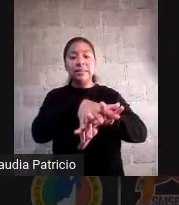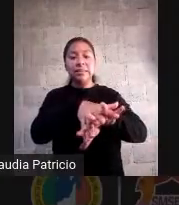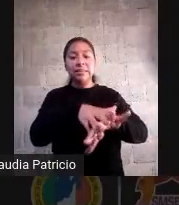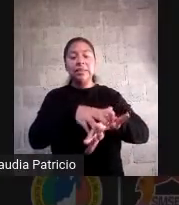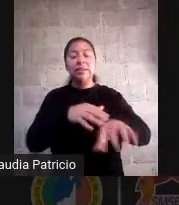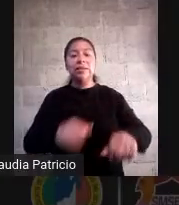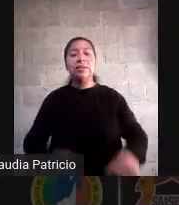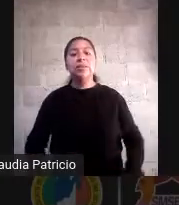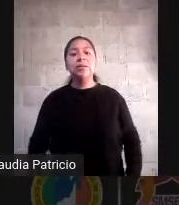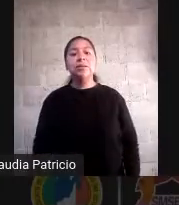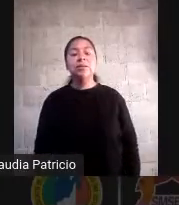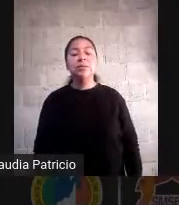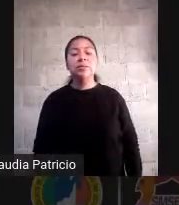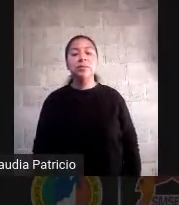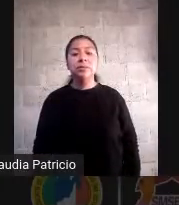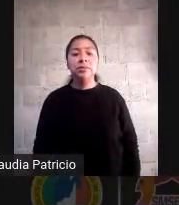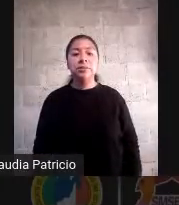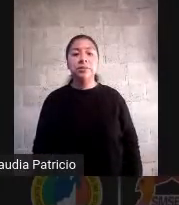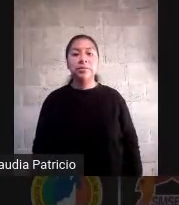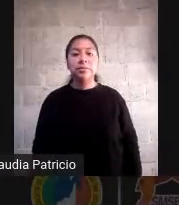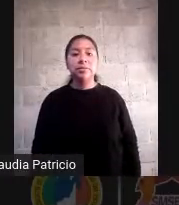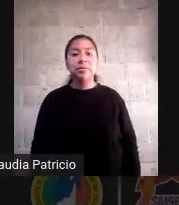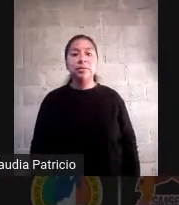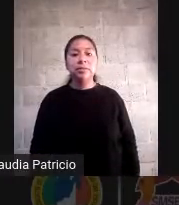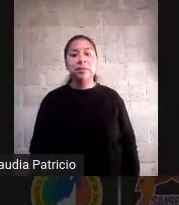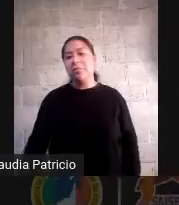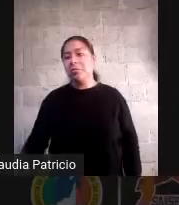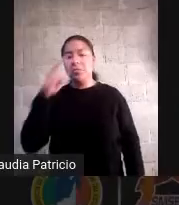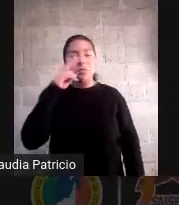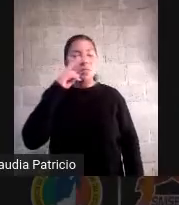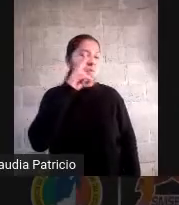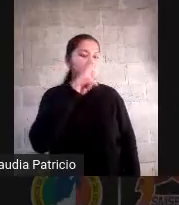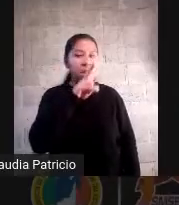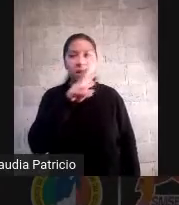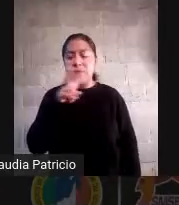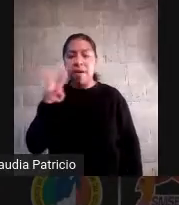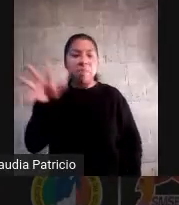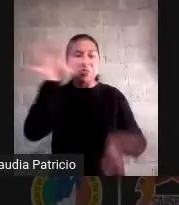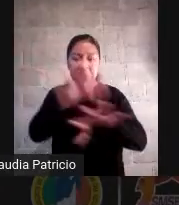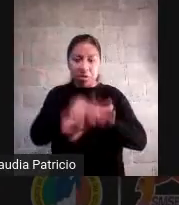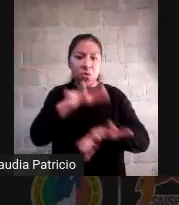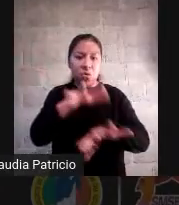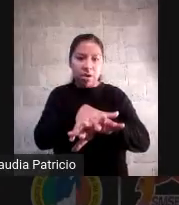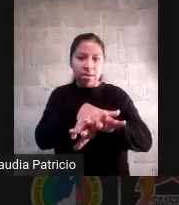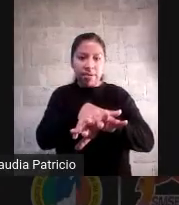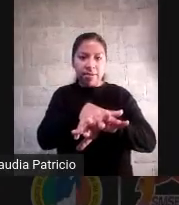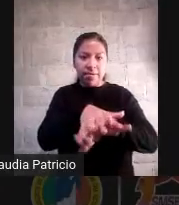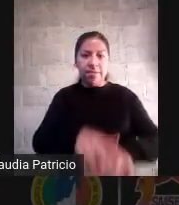ser incluyente por donde se le vea bueno voy a tratar de comparte